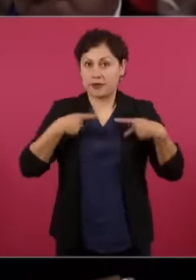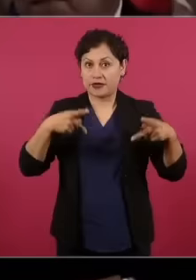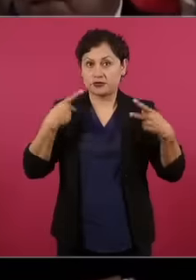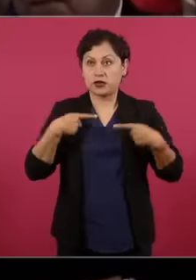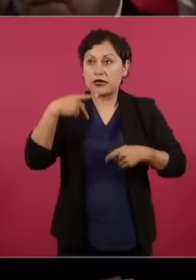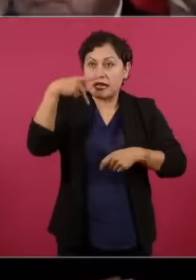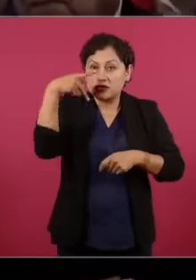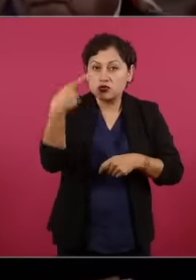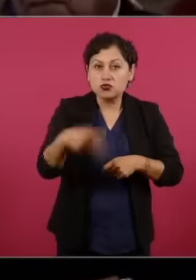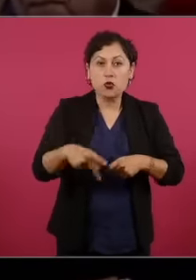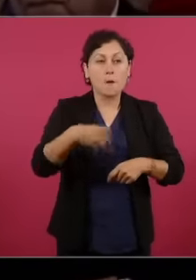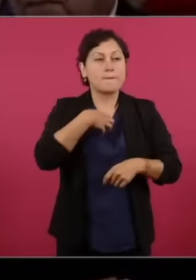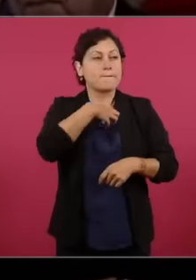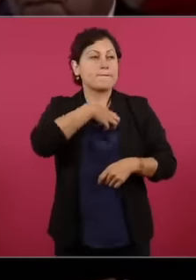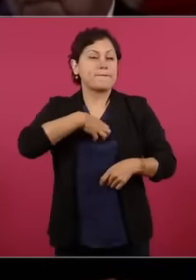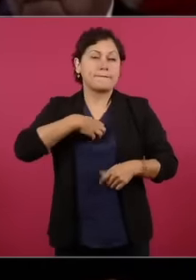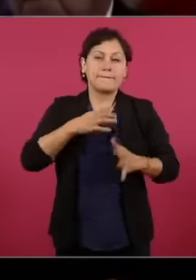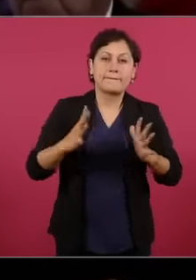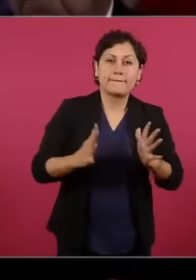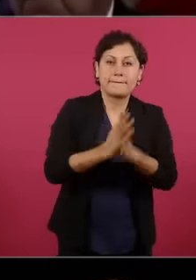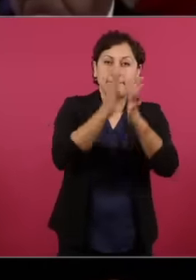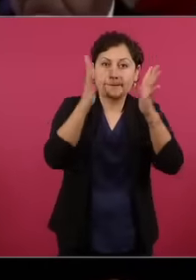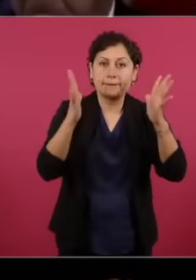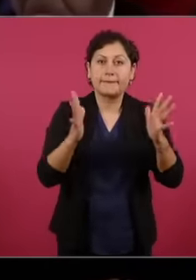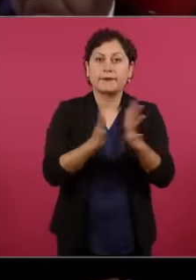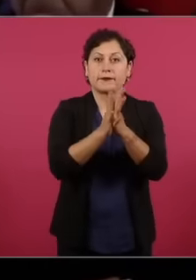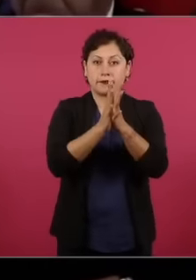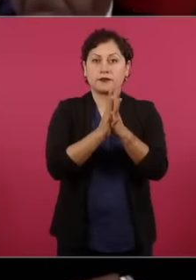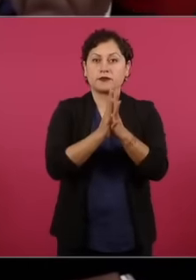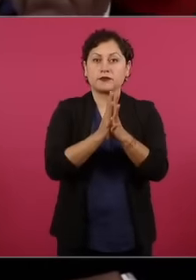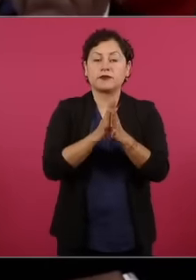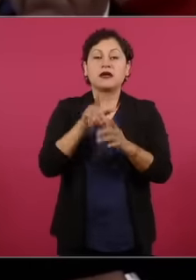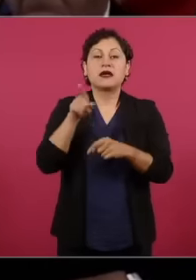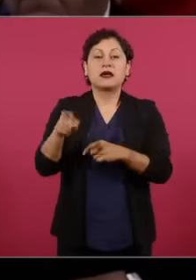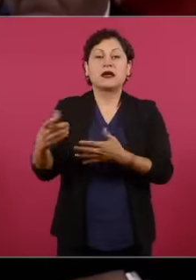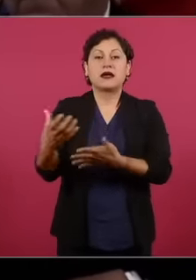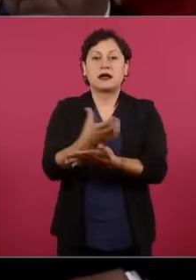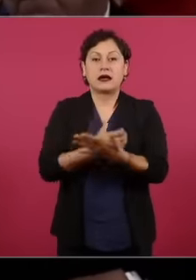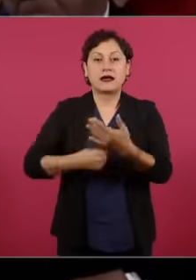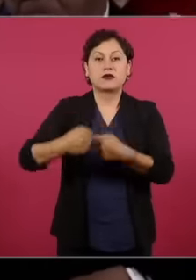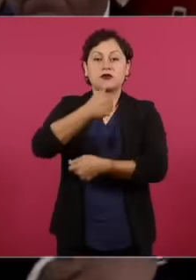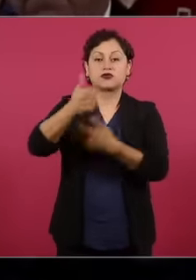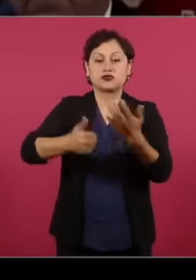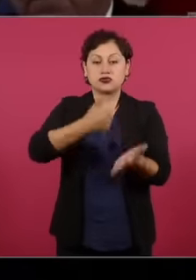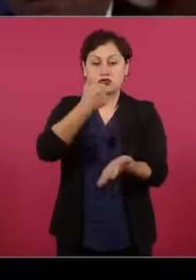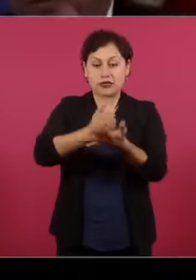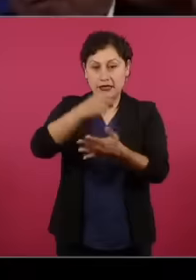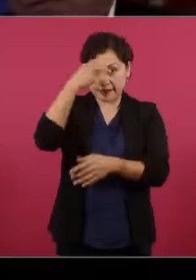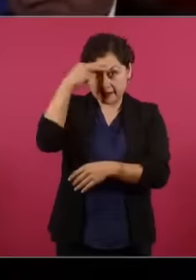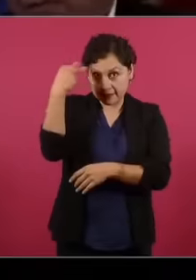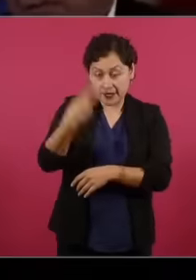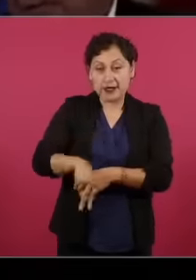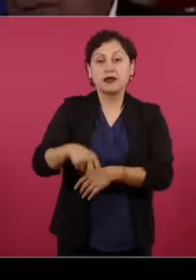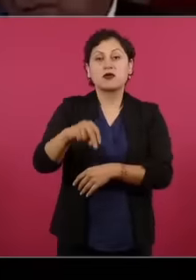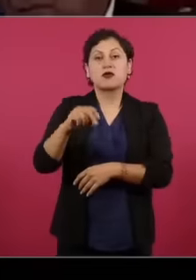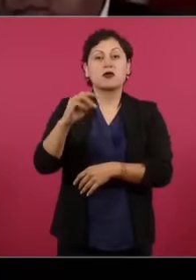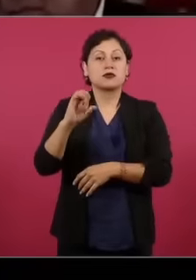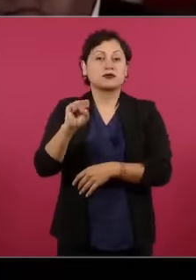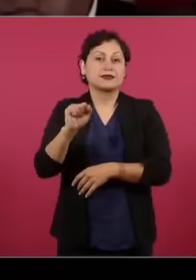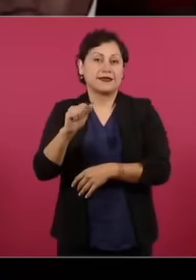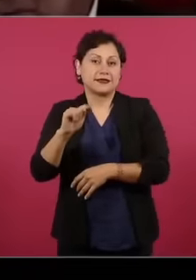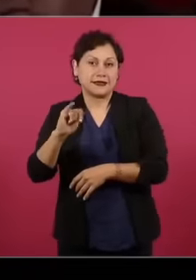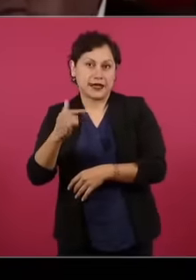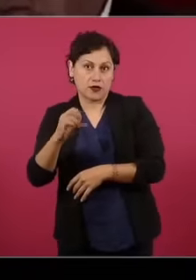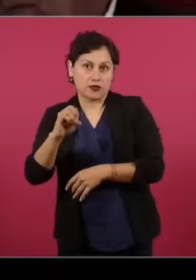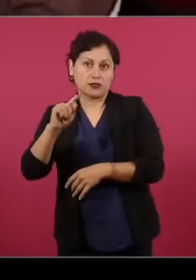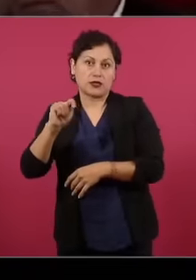por la información de los triunfos de Santiago Tahuatl de la ciudad de la de Pepe